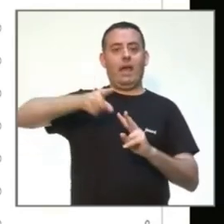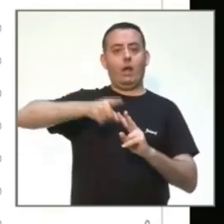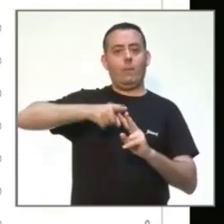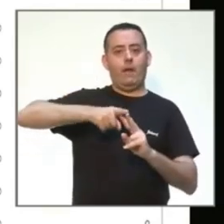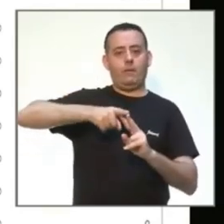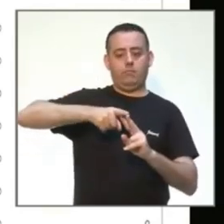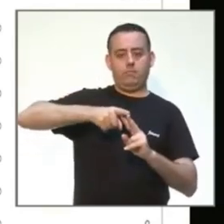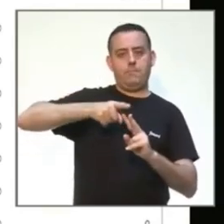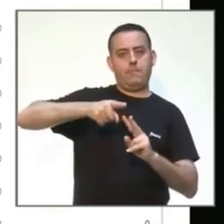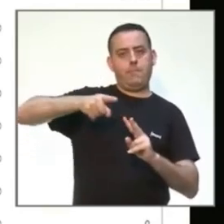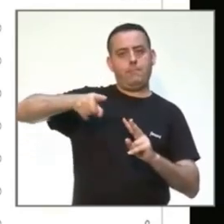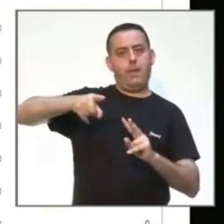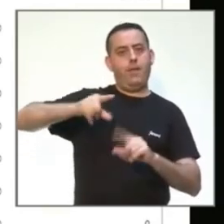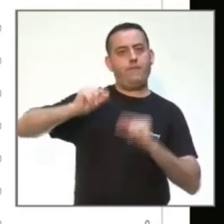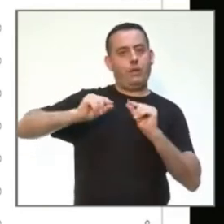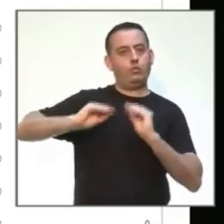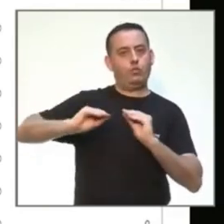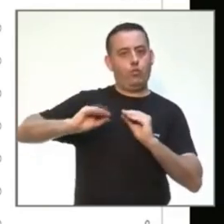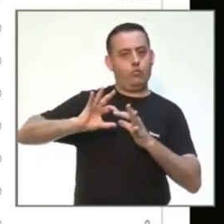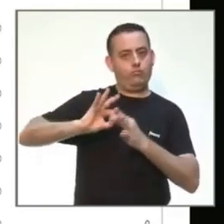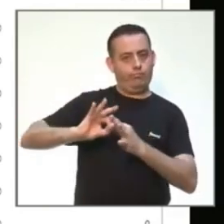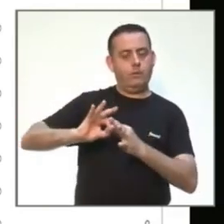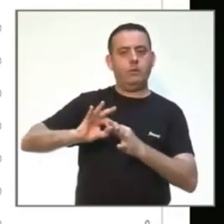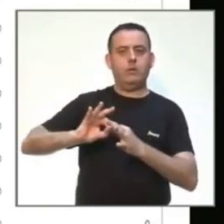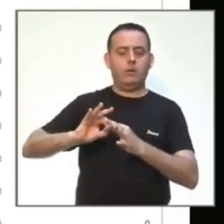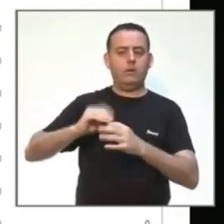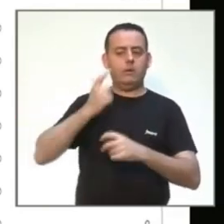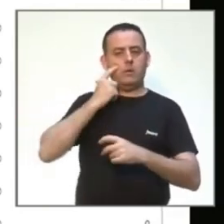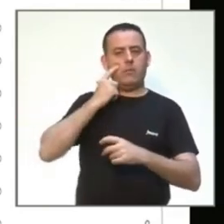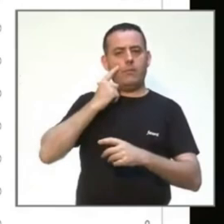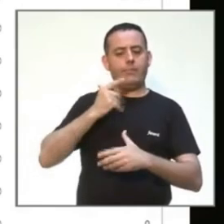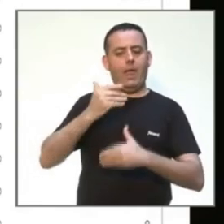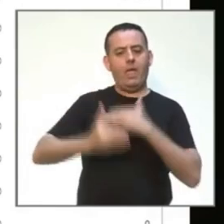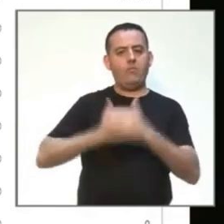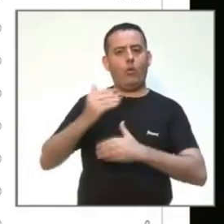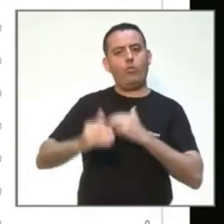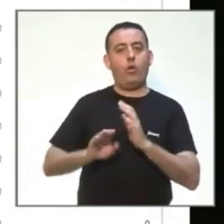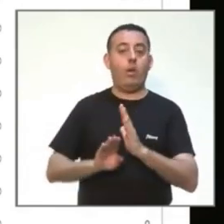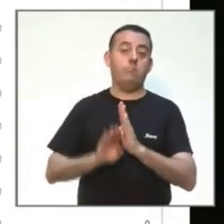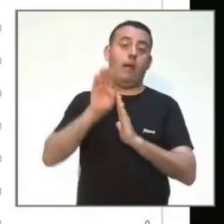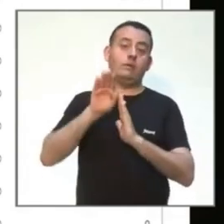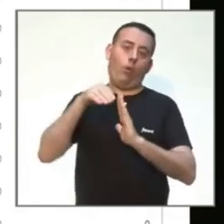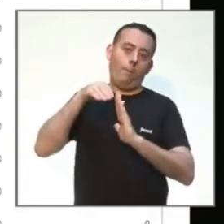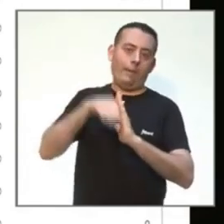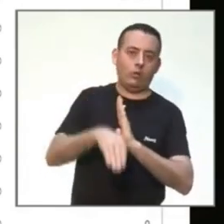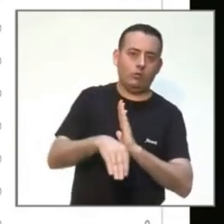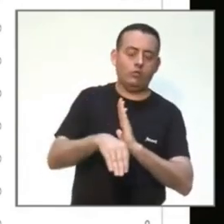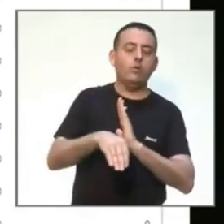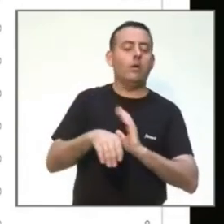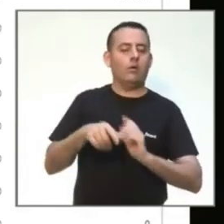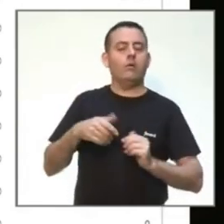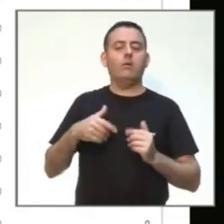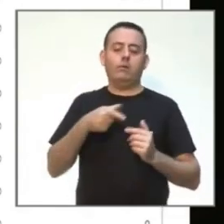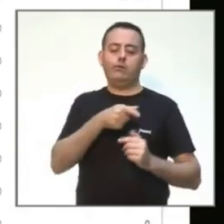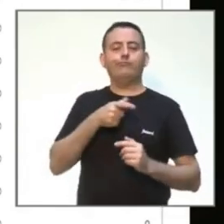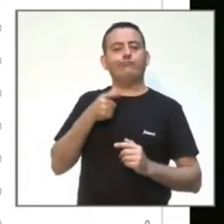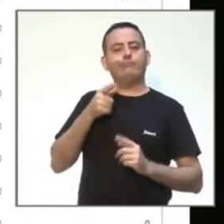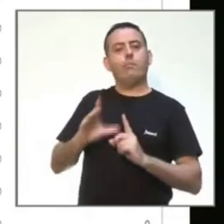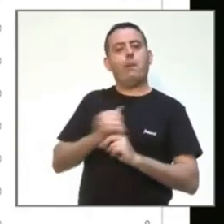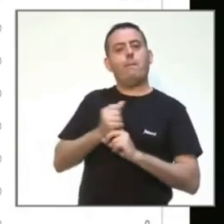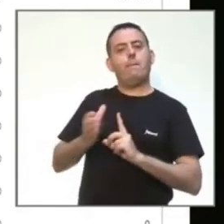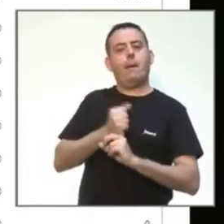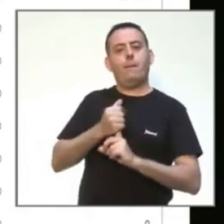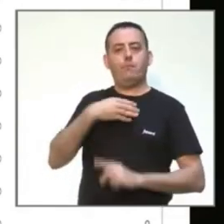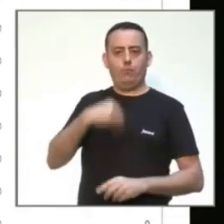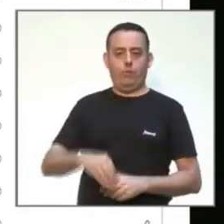Entonces, lo que decidimos ahí, eso nos va dando una evolución, iba hacia arriba o iba hacia abajo, eso nos permite detectarlo. Y luego, sobre todo, lo que hemos